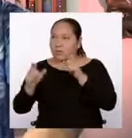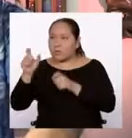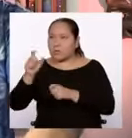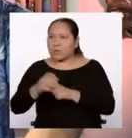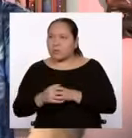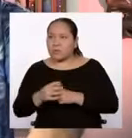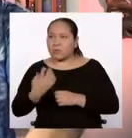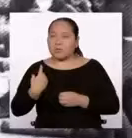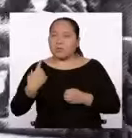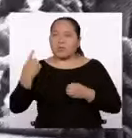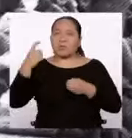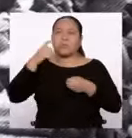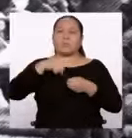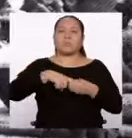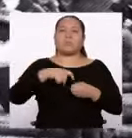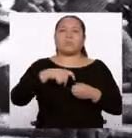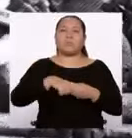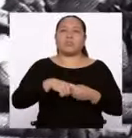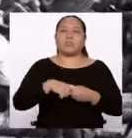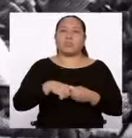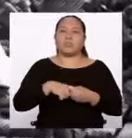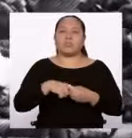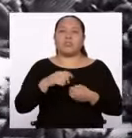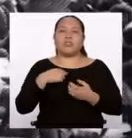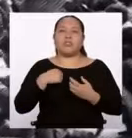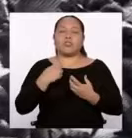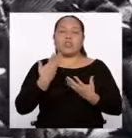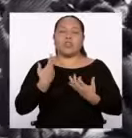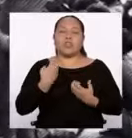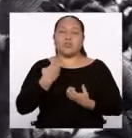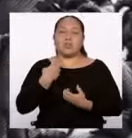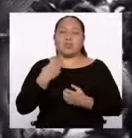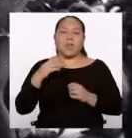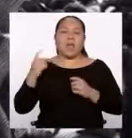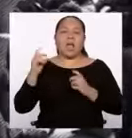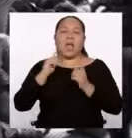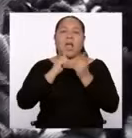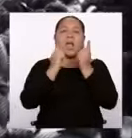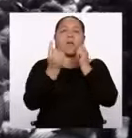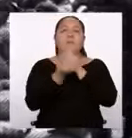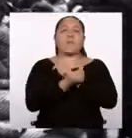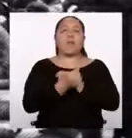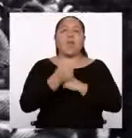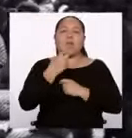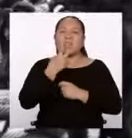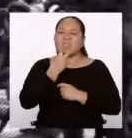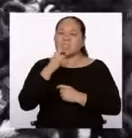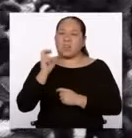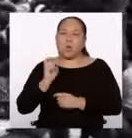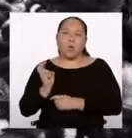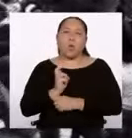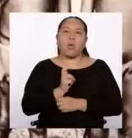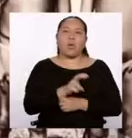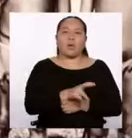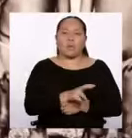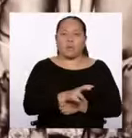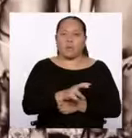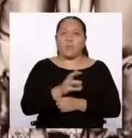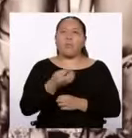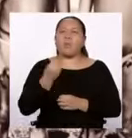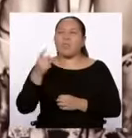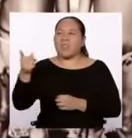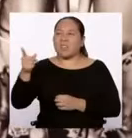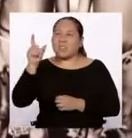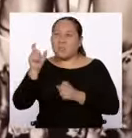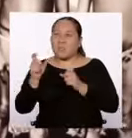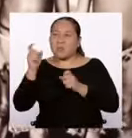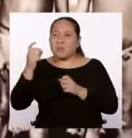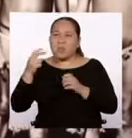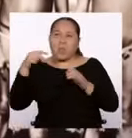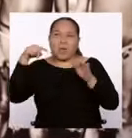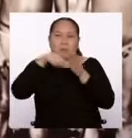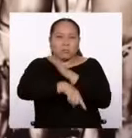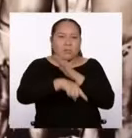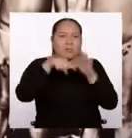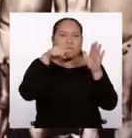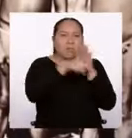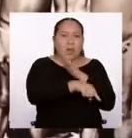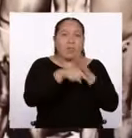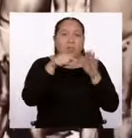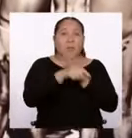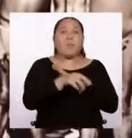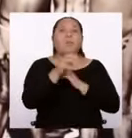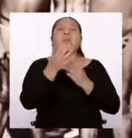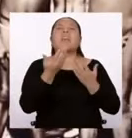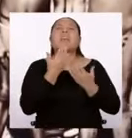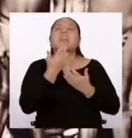nacionalizarme culebro. Es una frase famosa. La verdad es que fue una matanza terrible. Y lo peor de todo es que